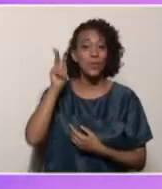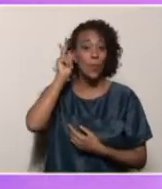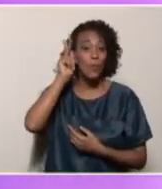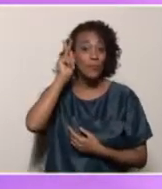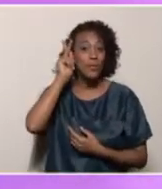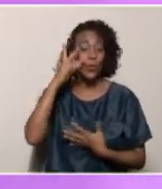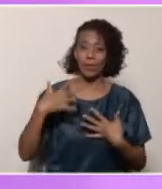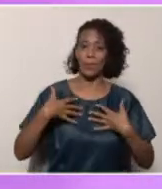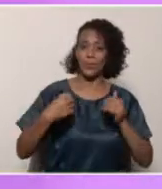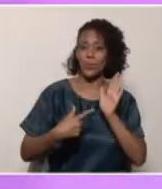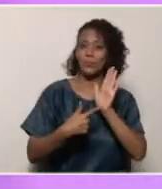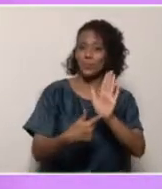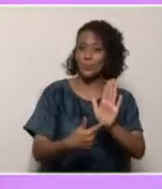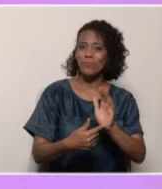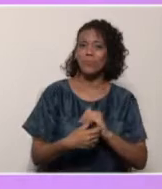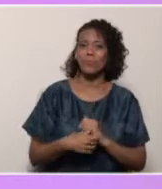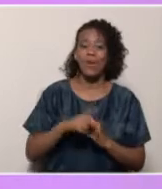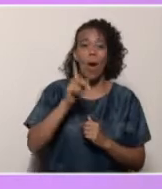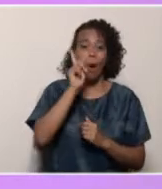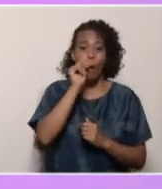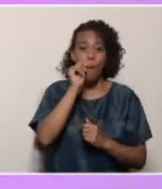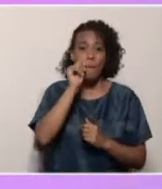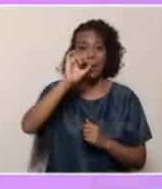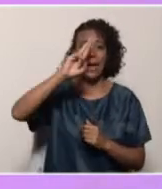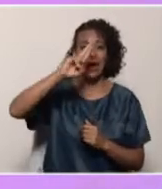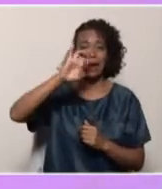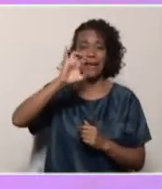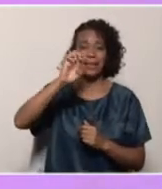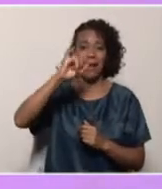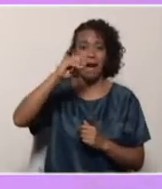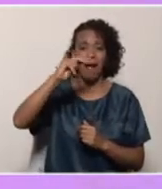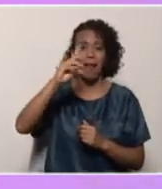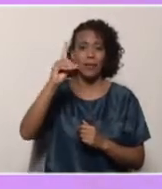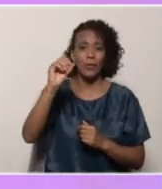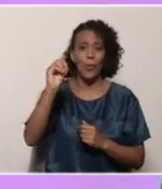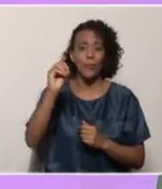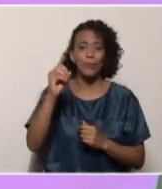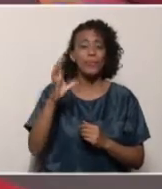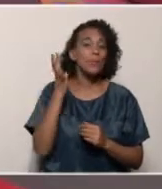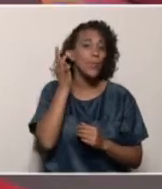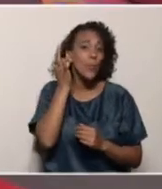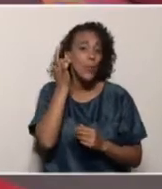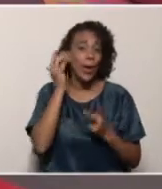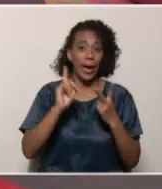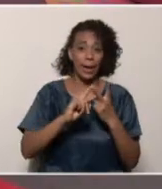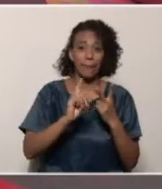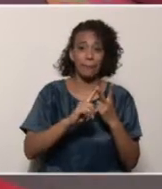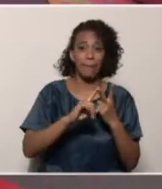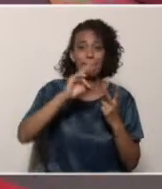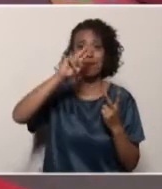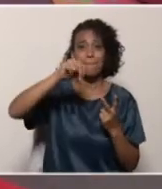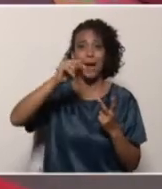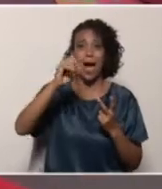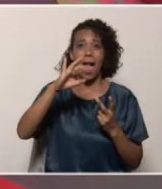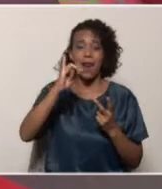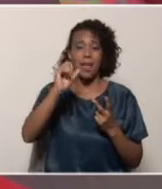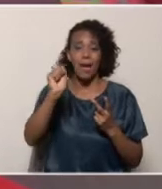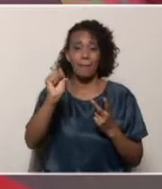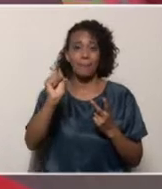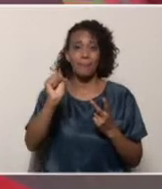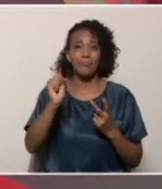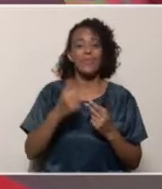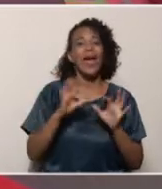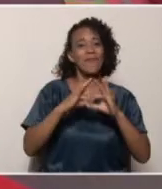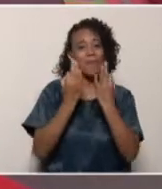dispuestos nuestros profesores Reinaldo Rodríguez y María Gabriela Ravello Muy buenas tardes profesores a este su programa Cada